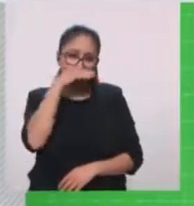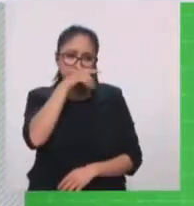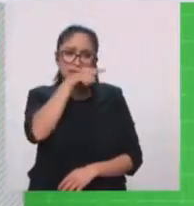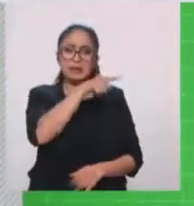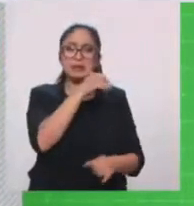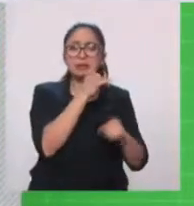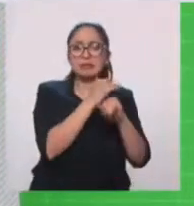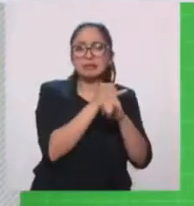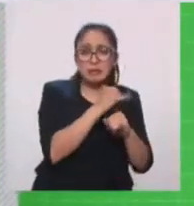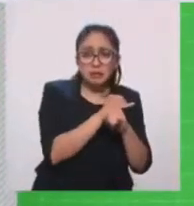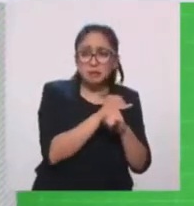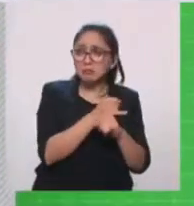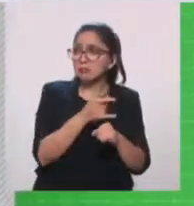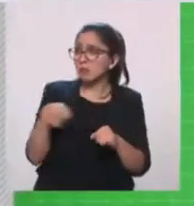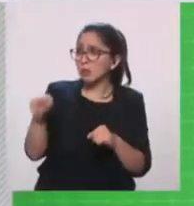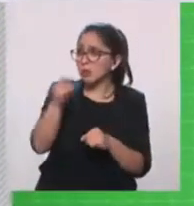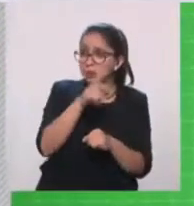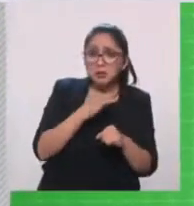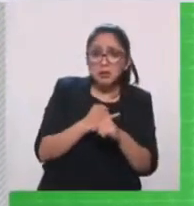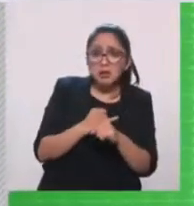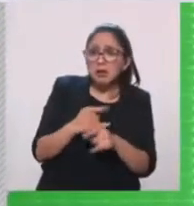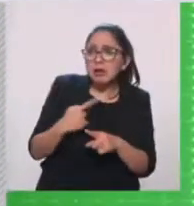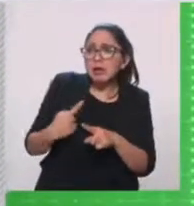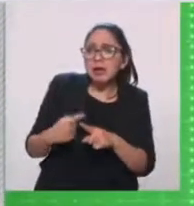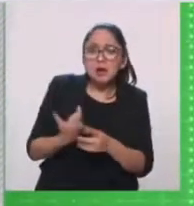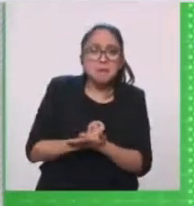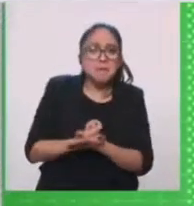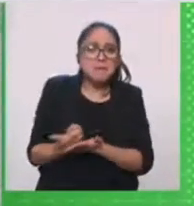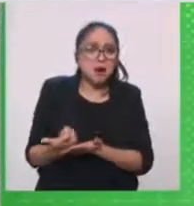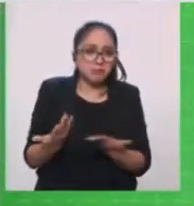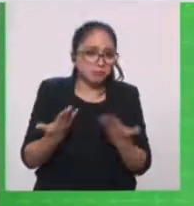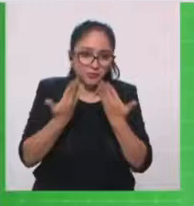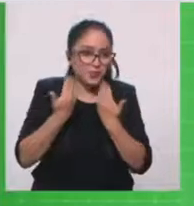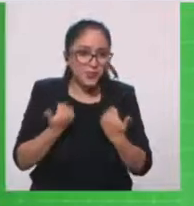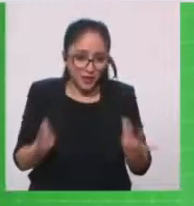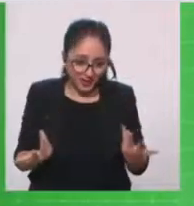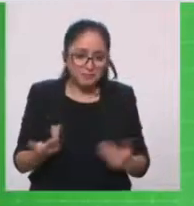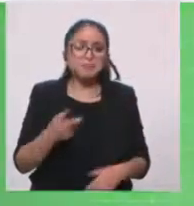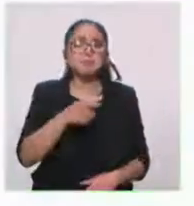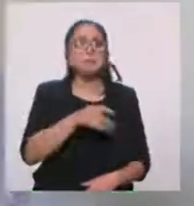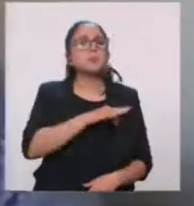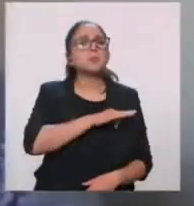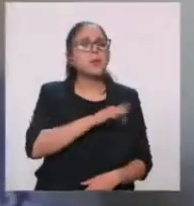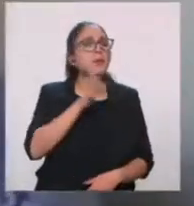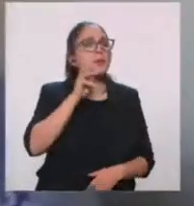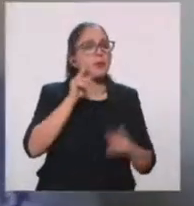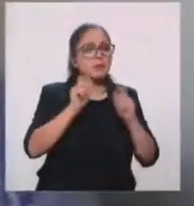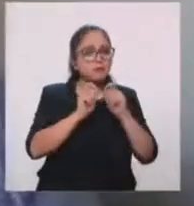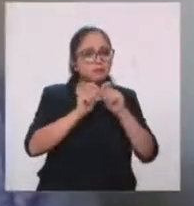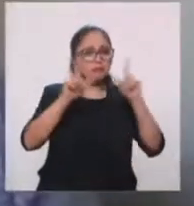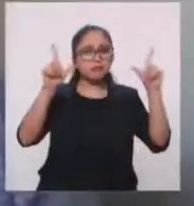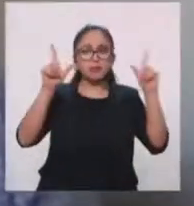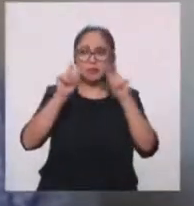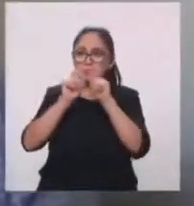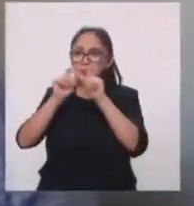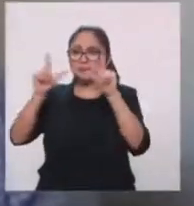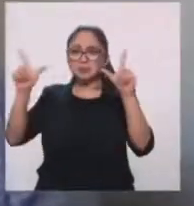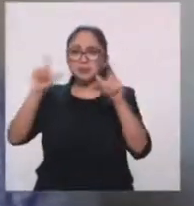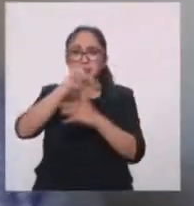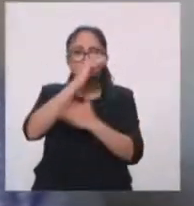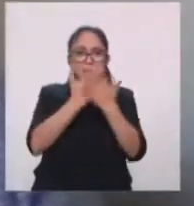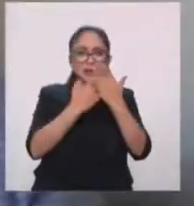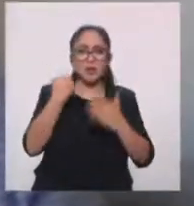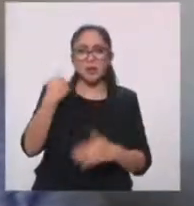pagarle. Lo podemos ver en esta plataforma, a partir de la cual compartimos imágenes, y que se llama